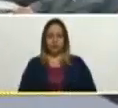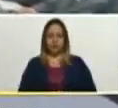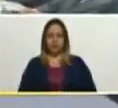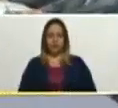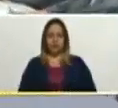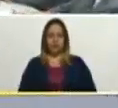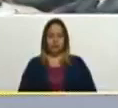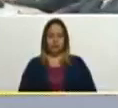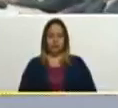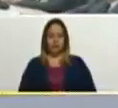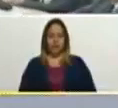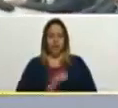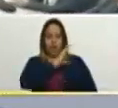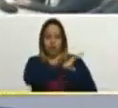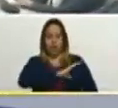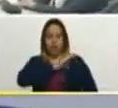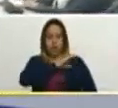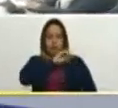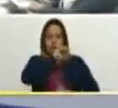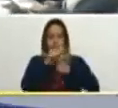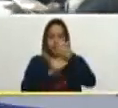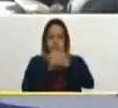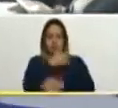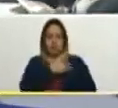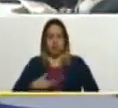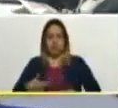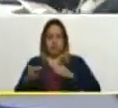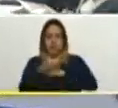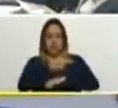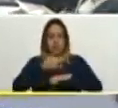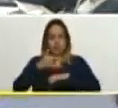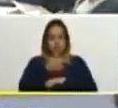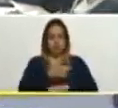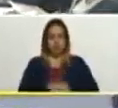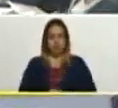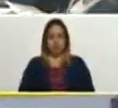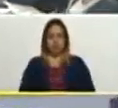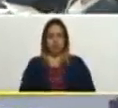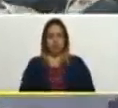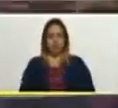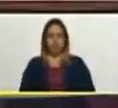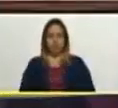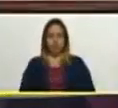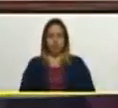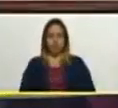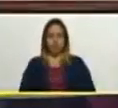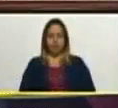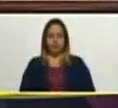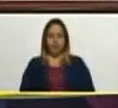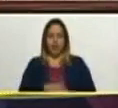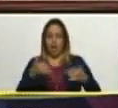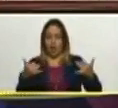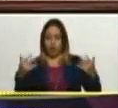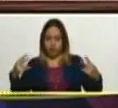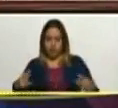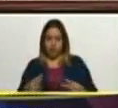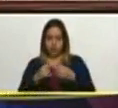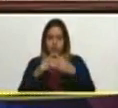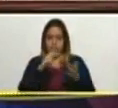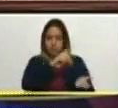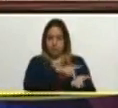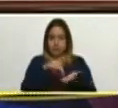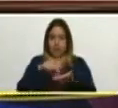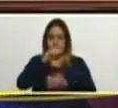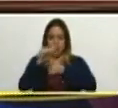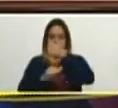al Consejo de Vicepresidentes de Gobierno y se encuentra aquí presentes la